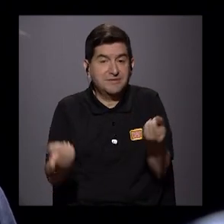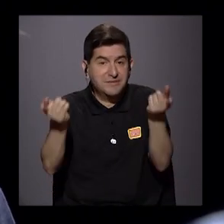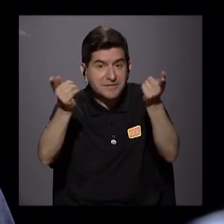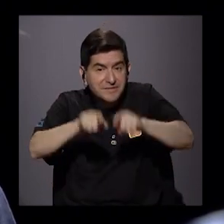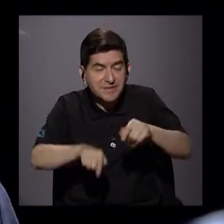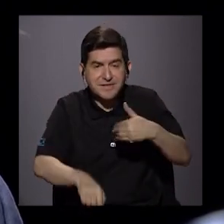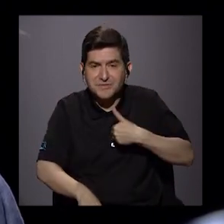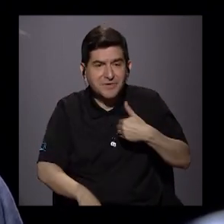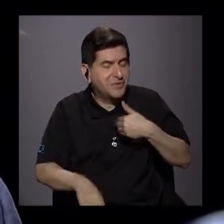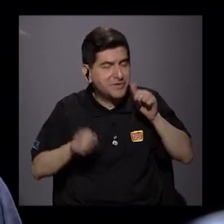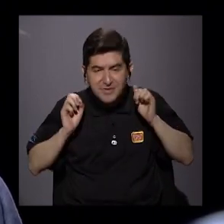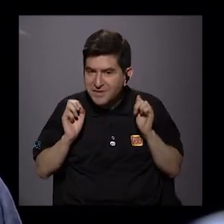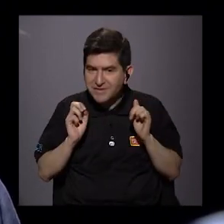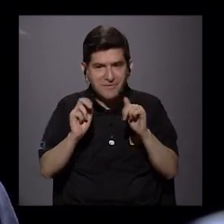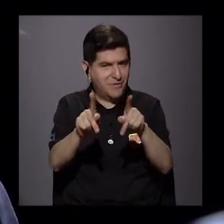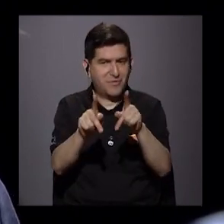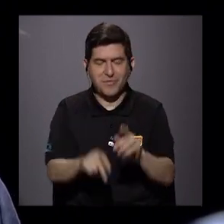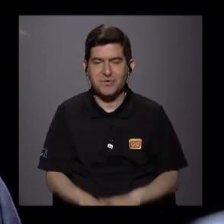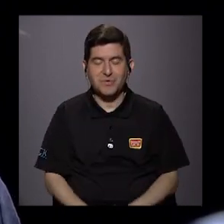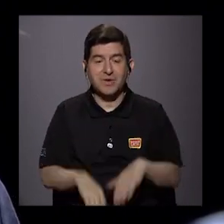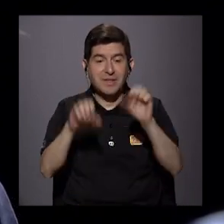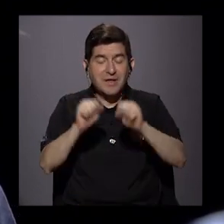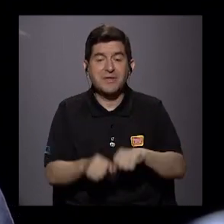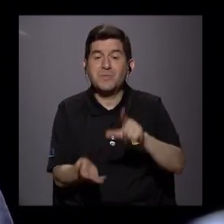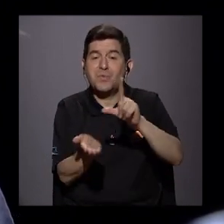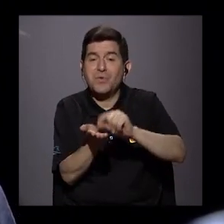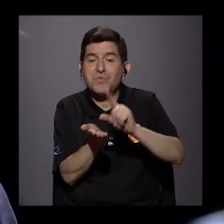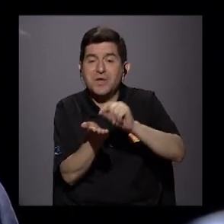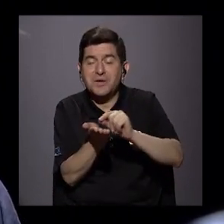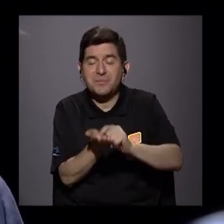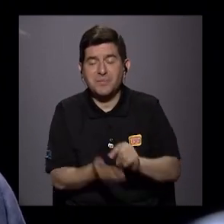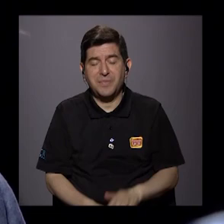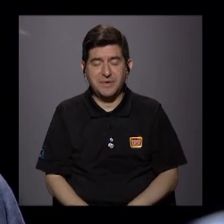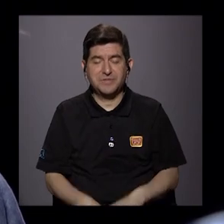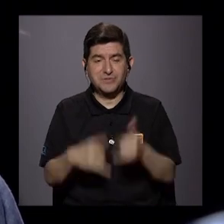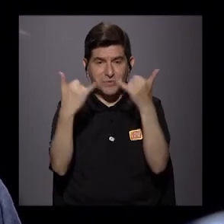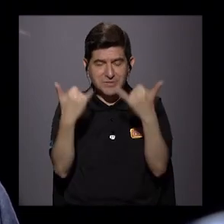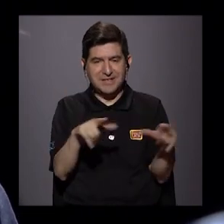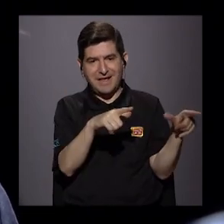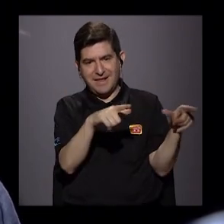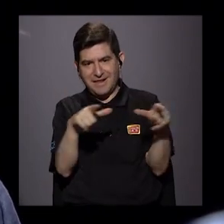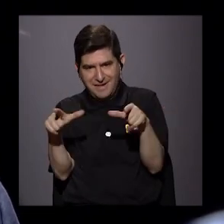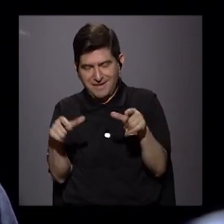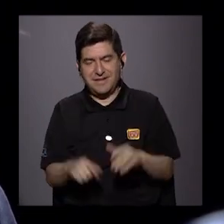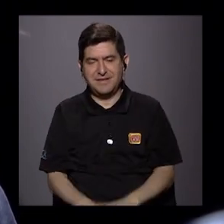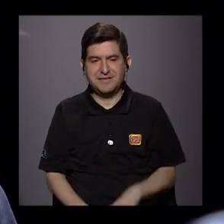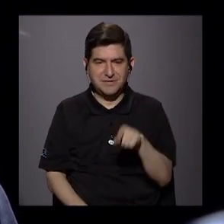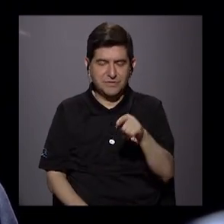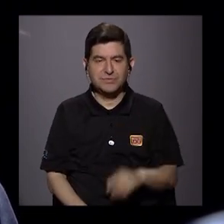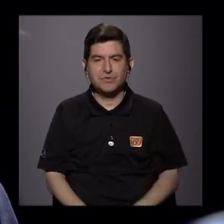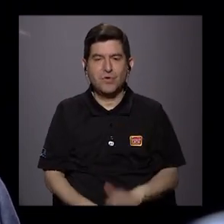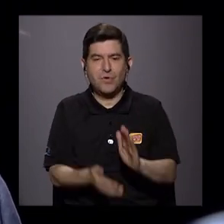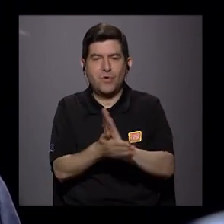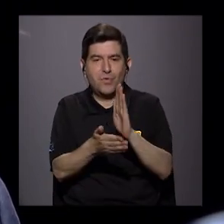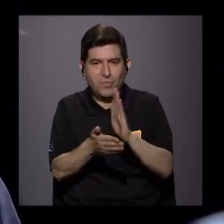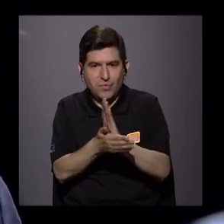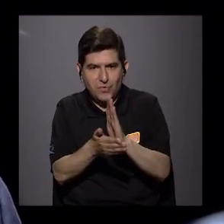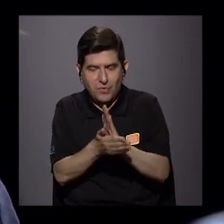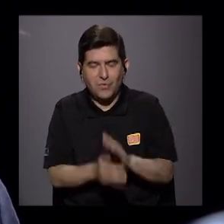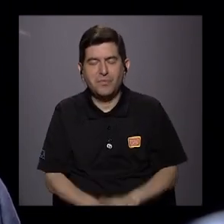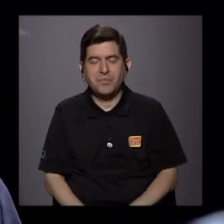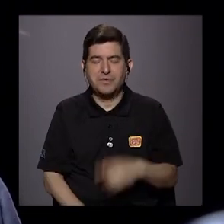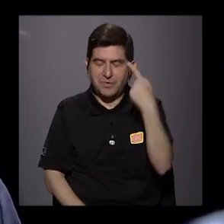siquiera tienen la posibilidad de imprimir o llevar impreso, en este caso particular, a